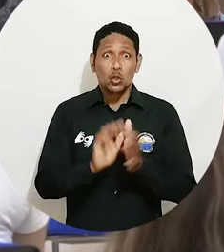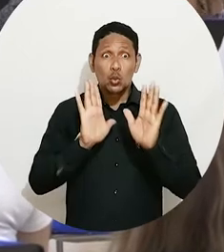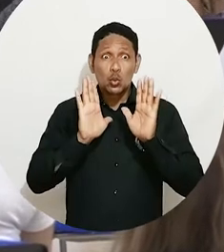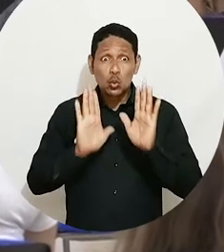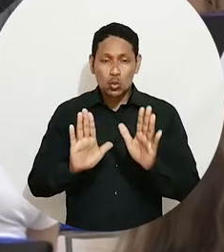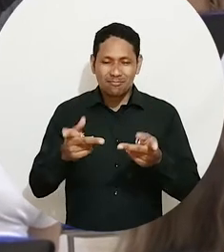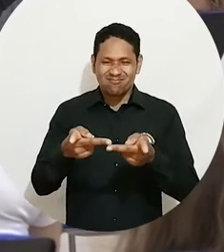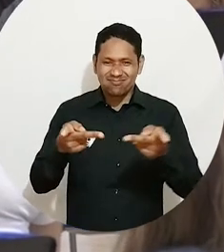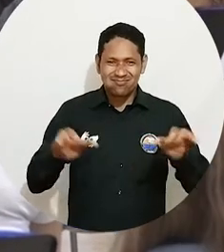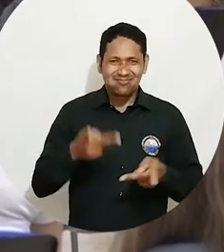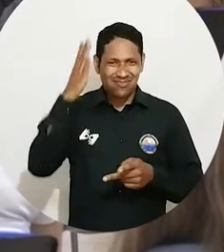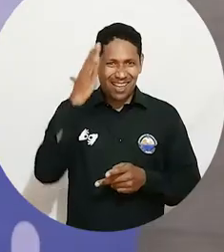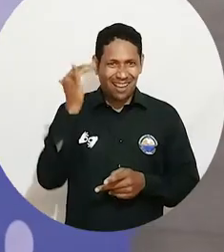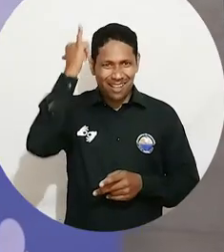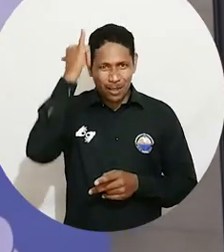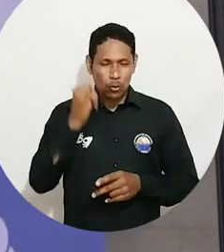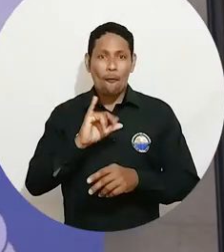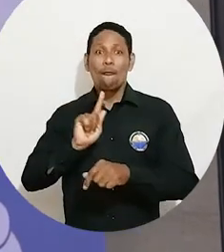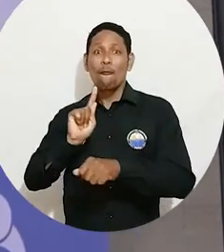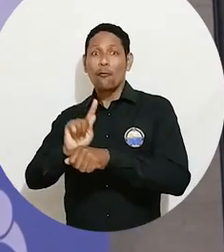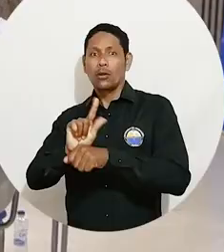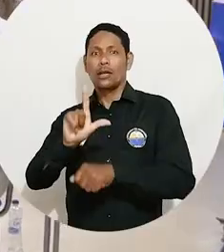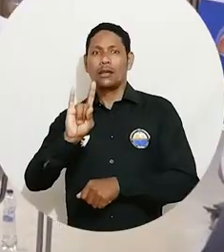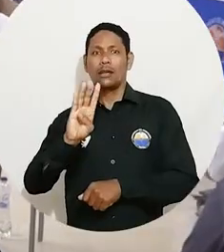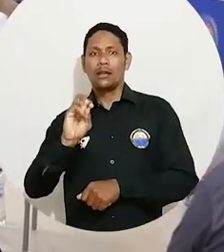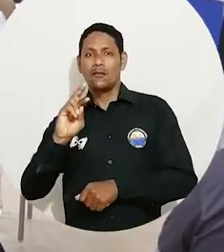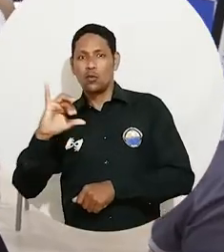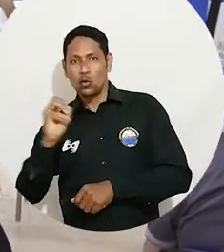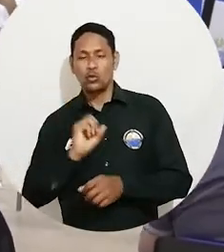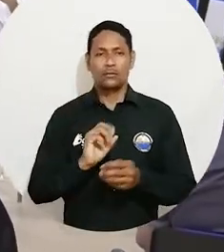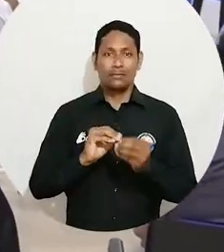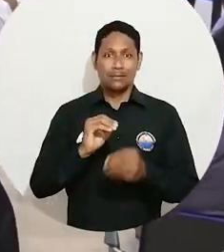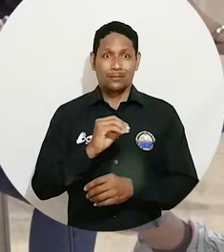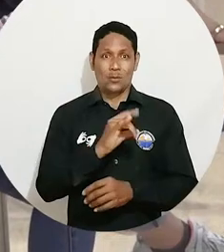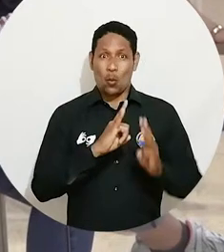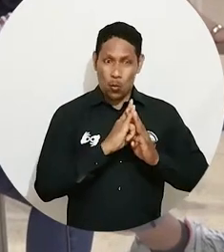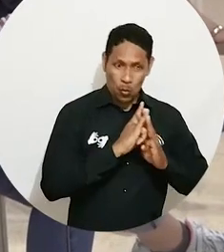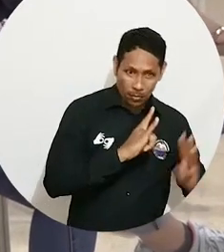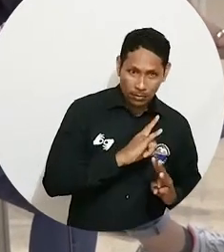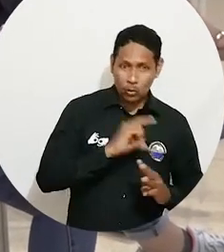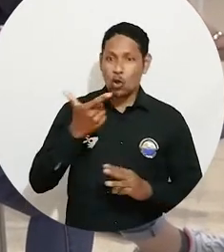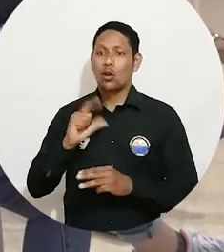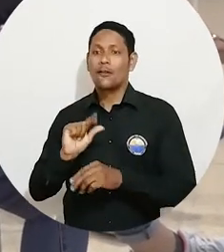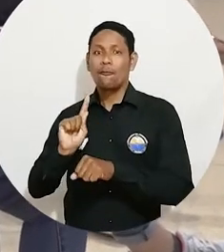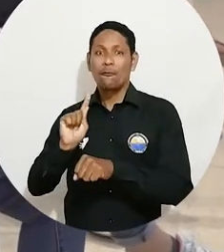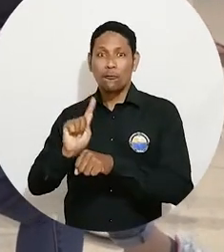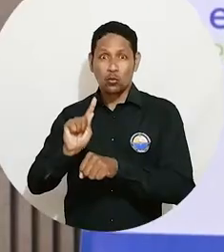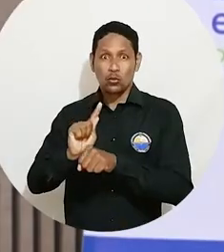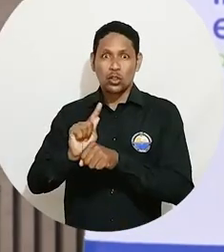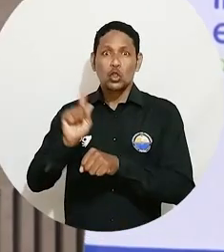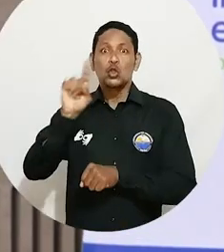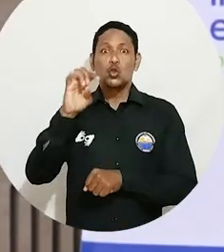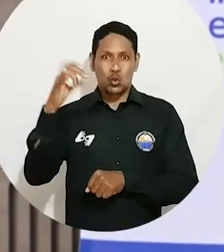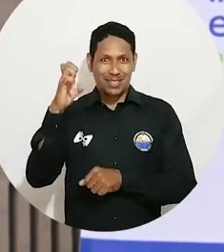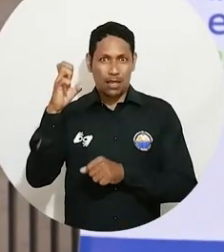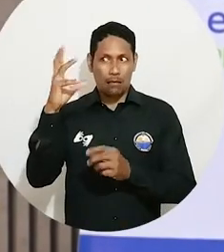académico fue organizado por la Fundación Liborio Mejía y la Alma Mater y tuvo el apoyo de la Agencia Suiza para el Desarrollo y la Cooperación justo